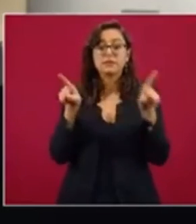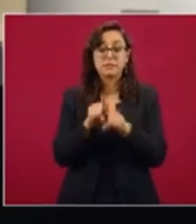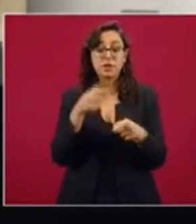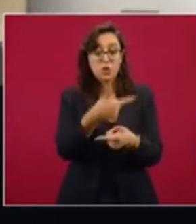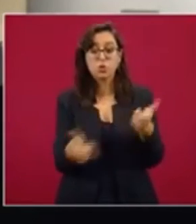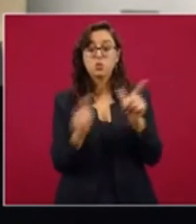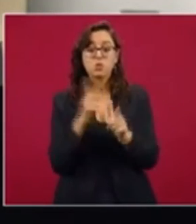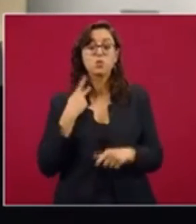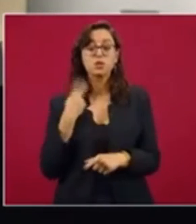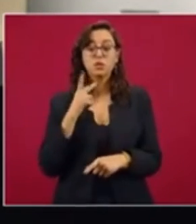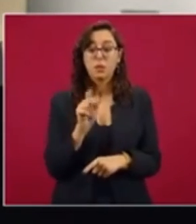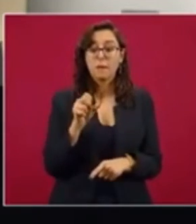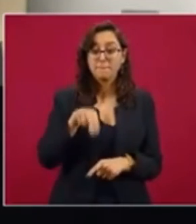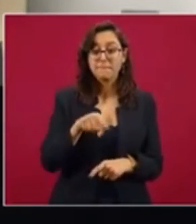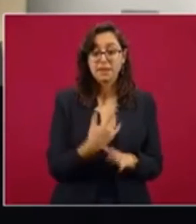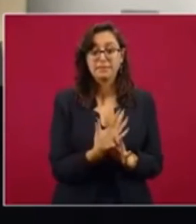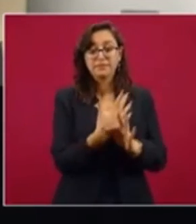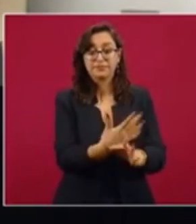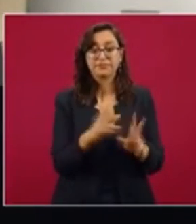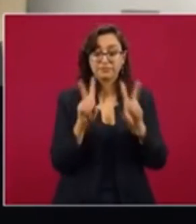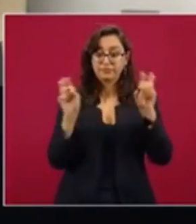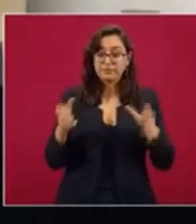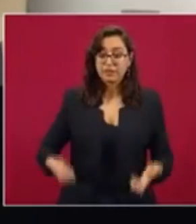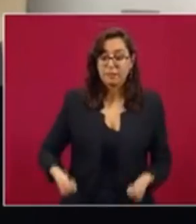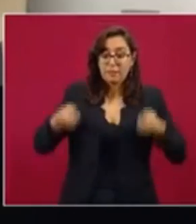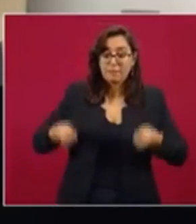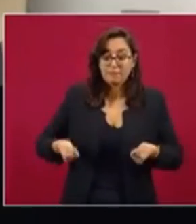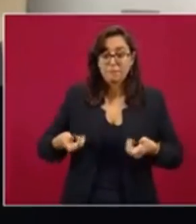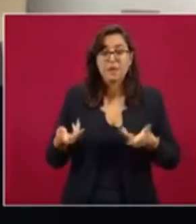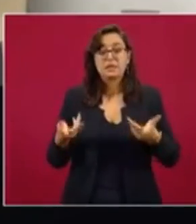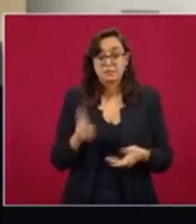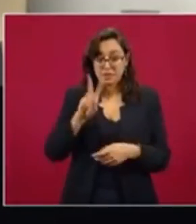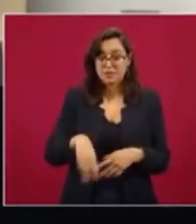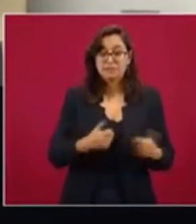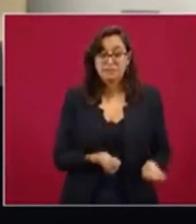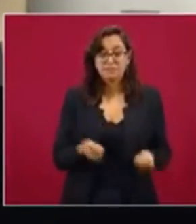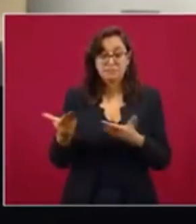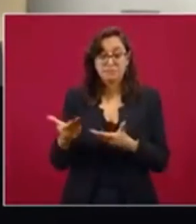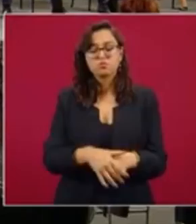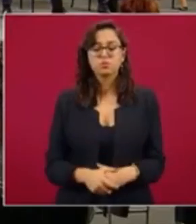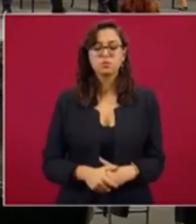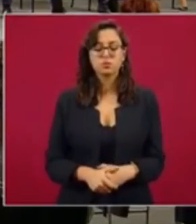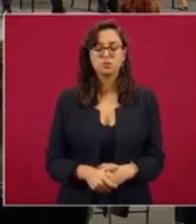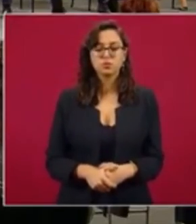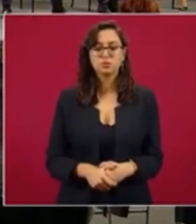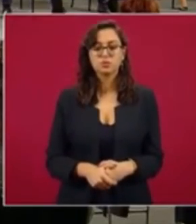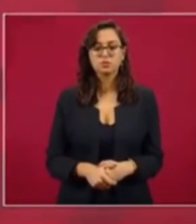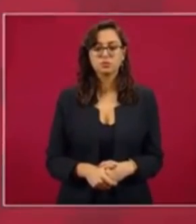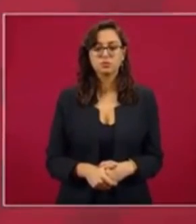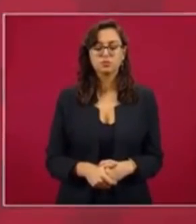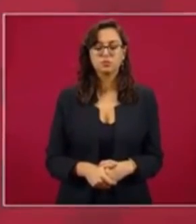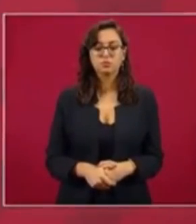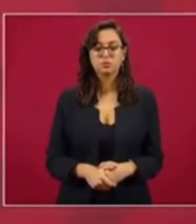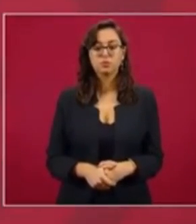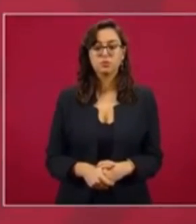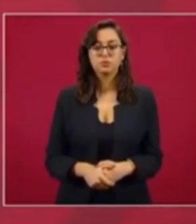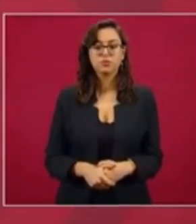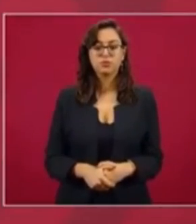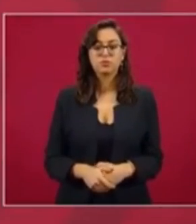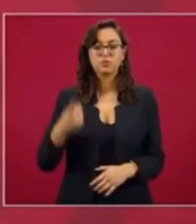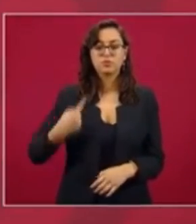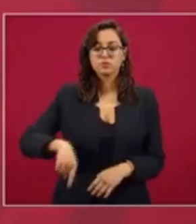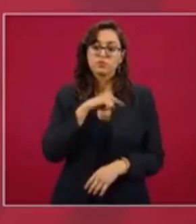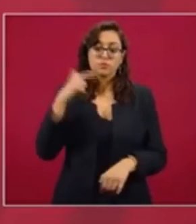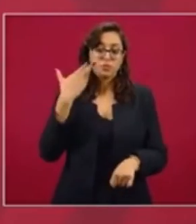panistas que declaran el asunto de las maletas que sí fueron, pues, trasladadas con dinero. Preguntarle sobre ese tema. Tenemos que actuar con